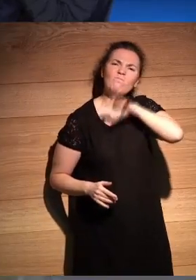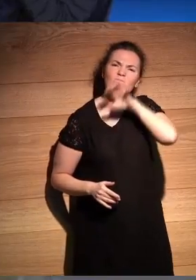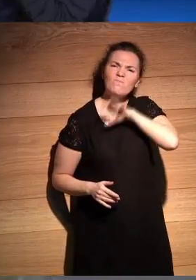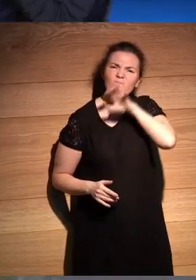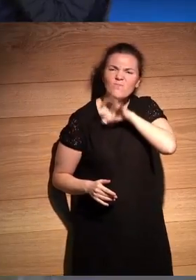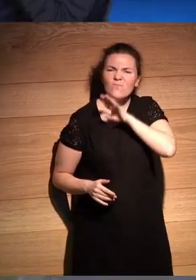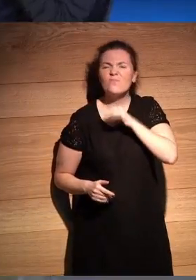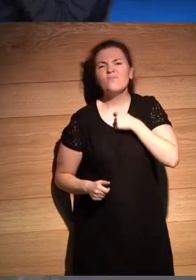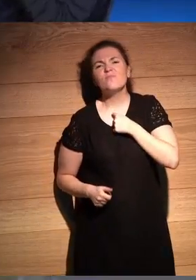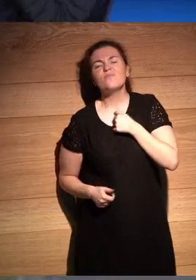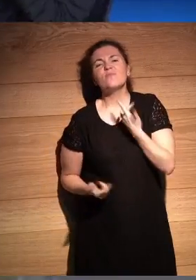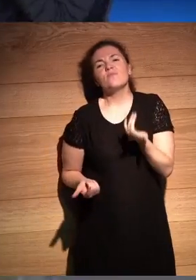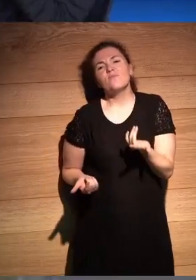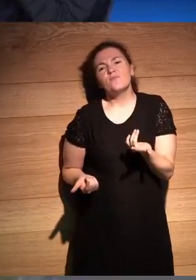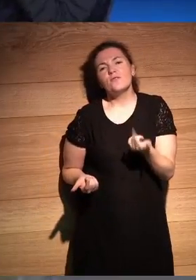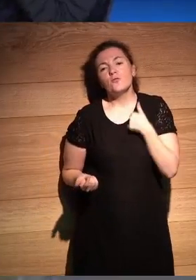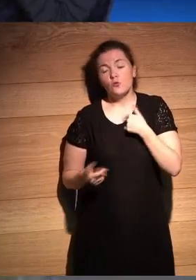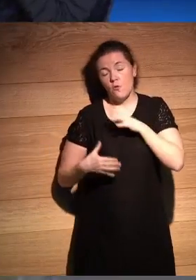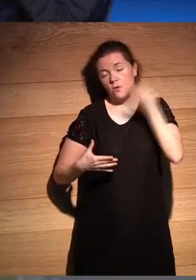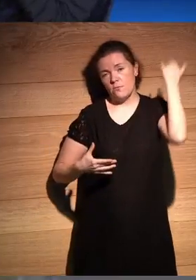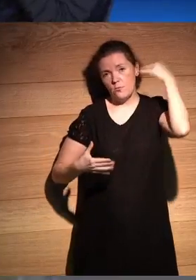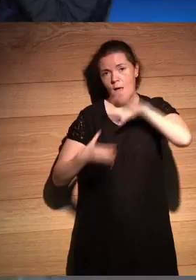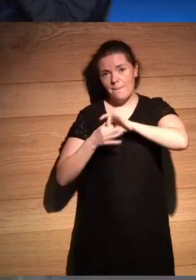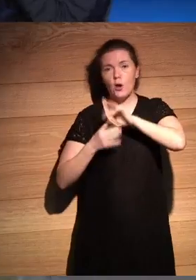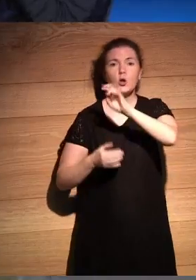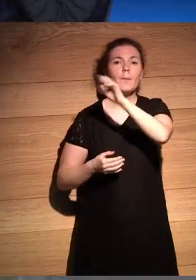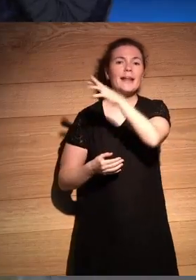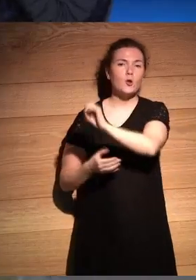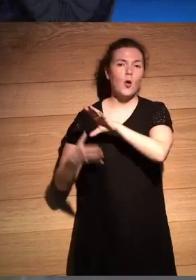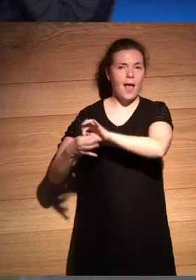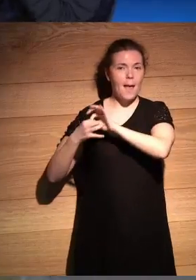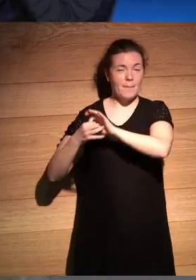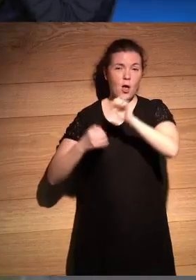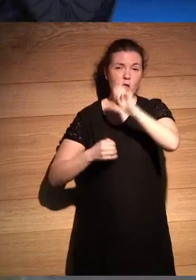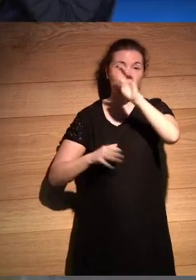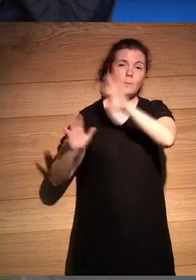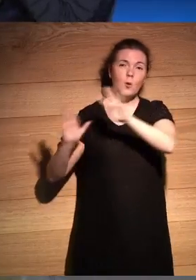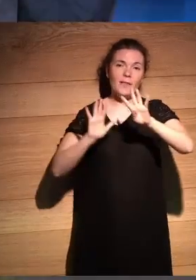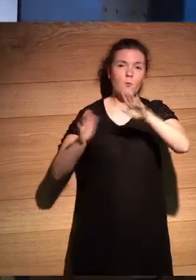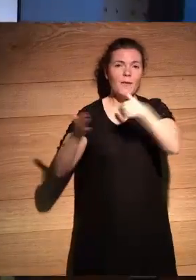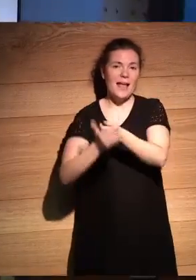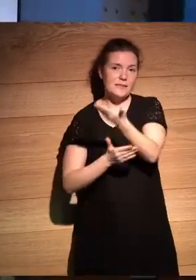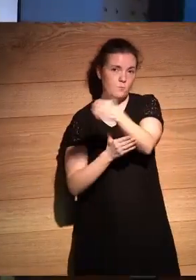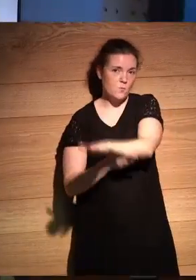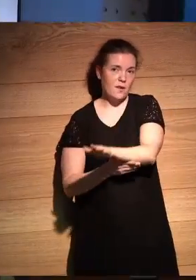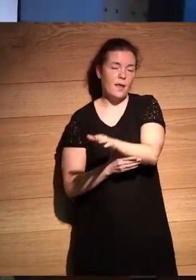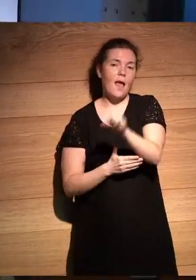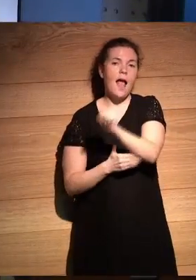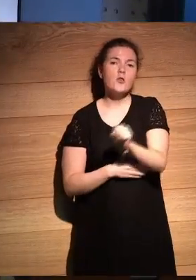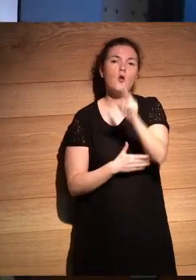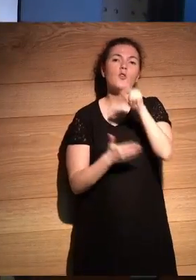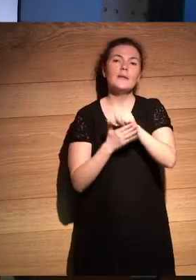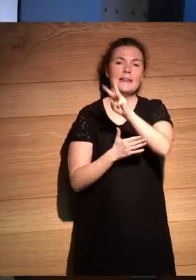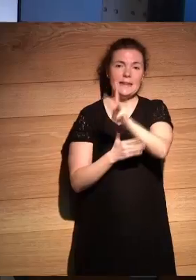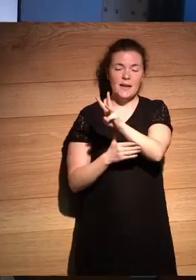bueno, por un lado digamos yo fui amigo de Roberto durante desde el 99 hasta que murió hasta el 2003